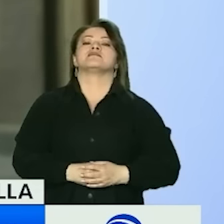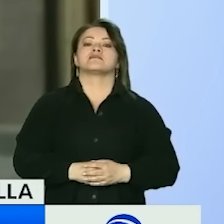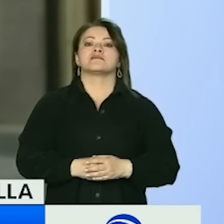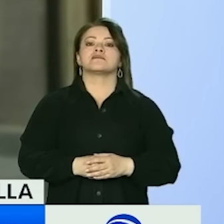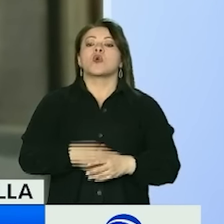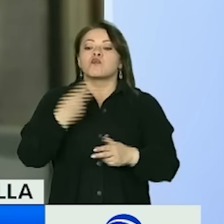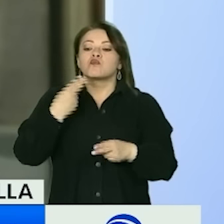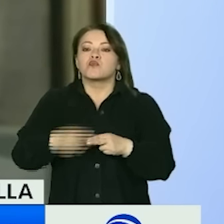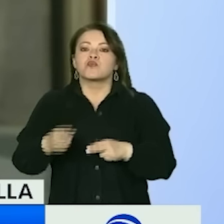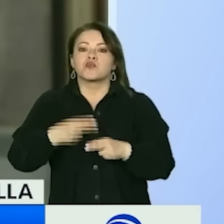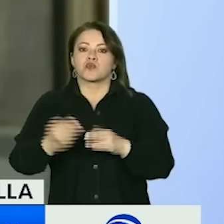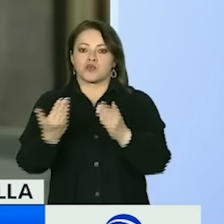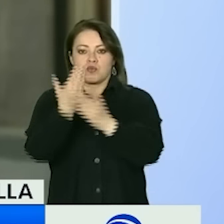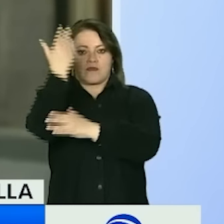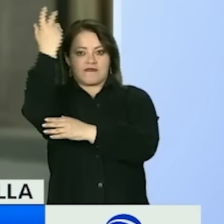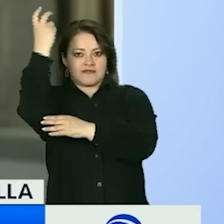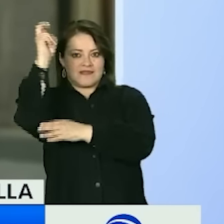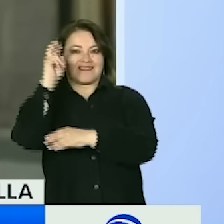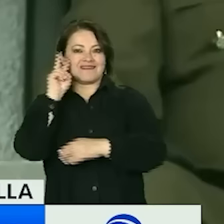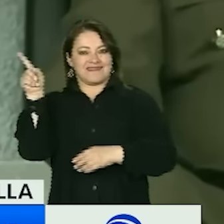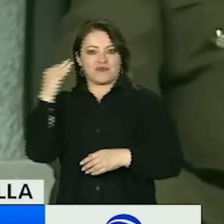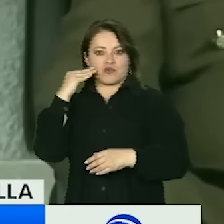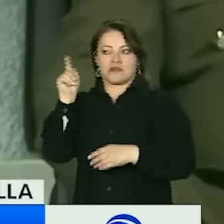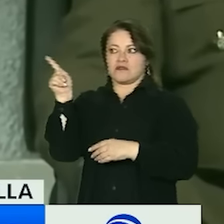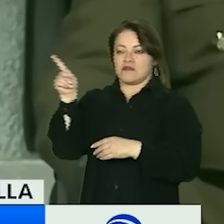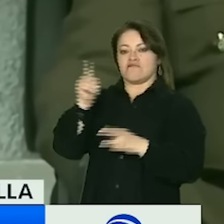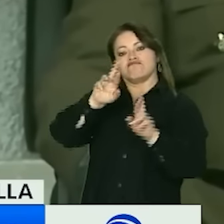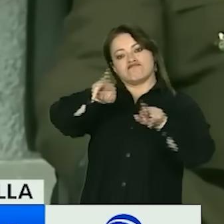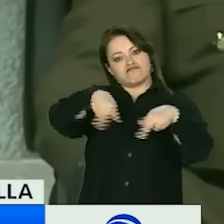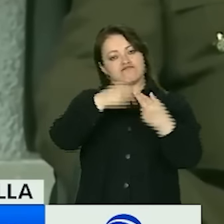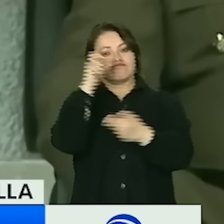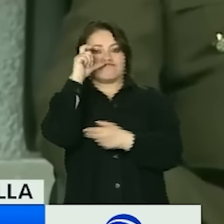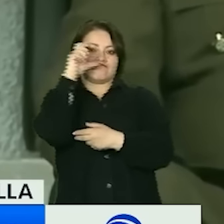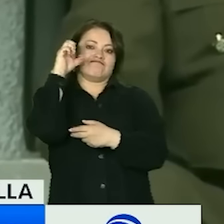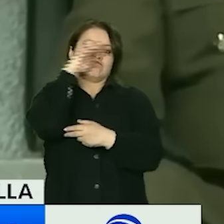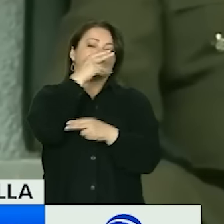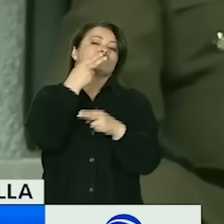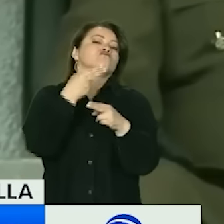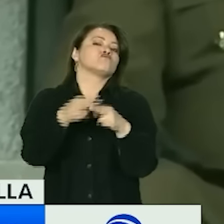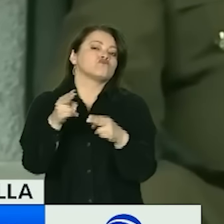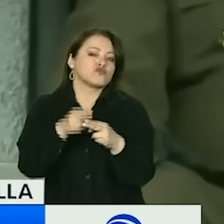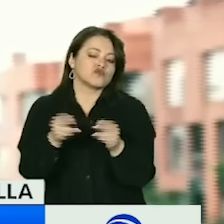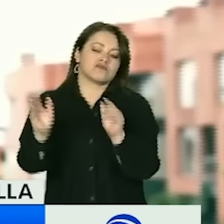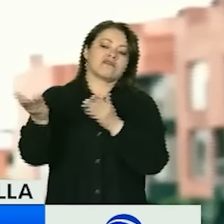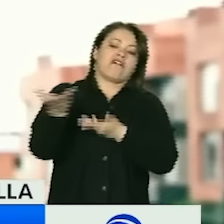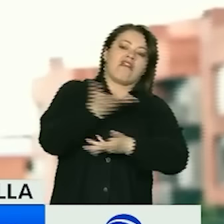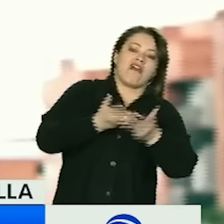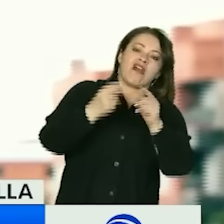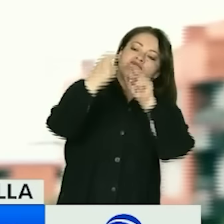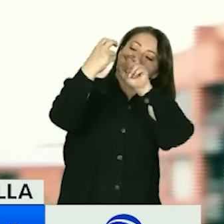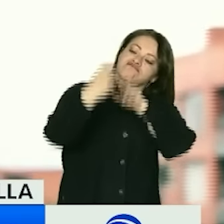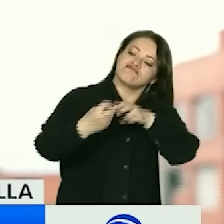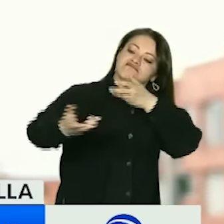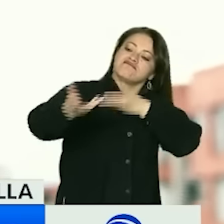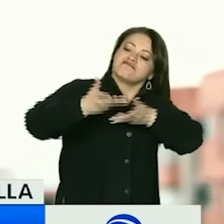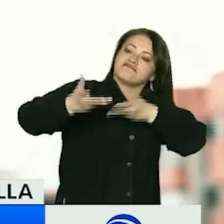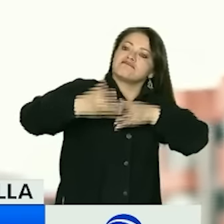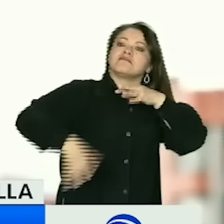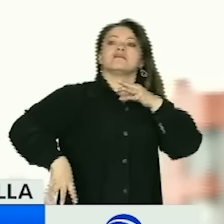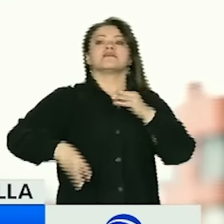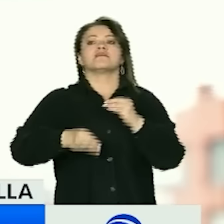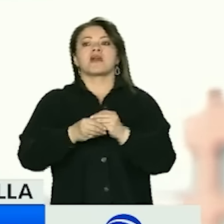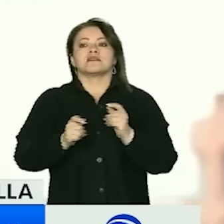próximos días la nueva fiscal general de la nación se reúna con el presidente Gustavo Petro para adelantar el trabajo conjunto, así como para ser